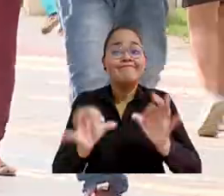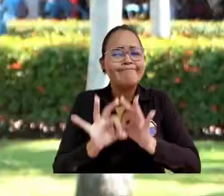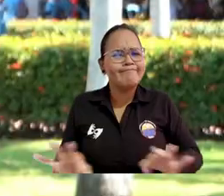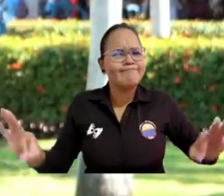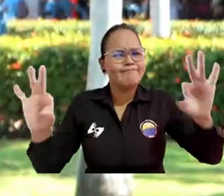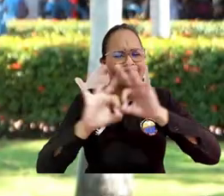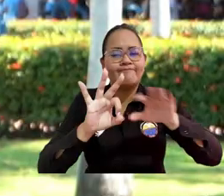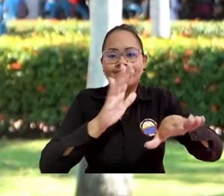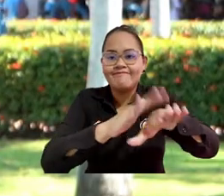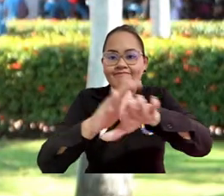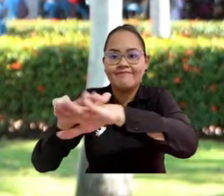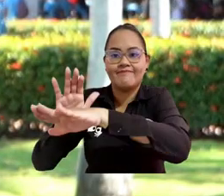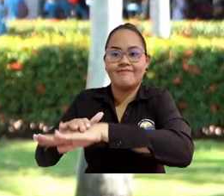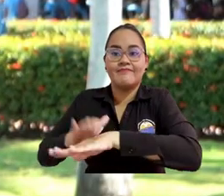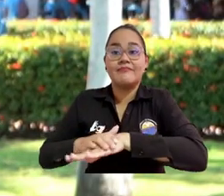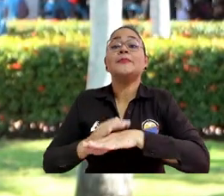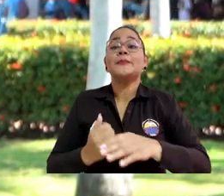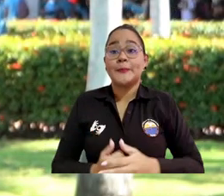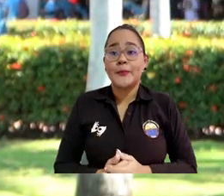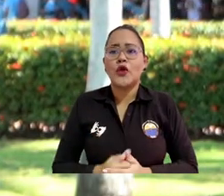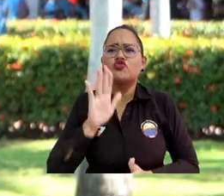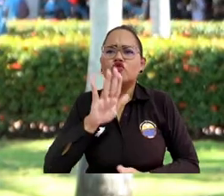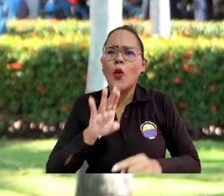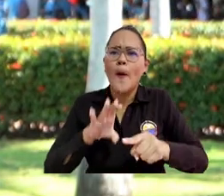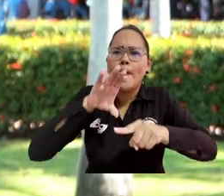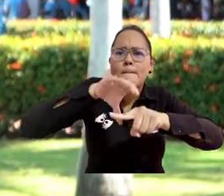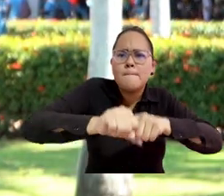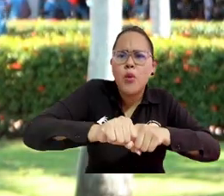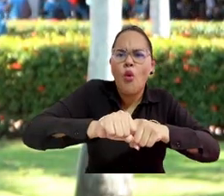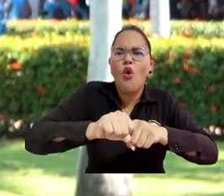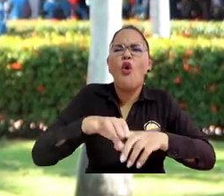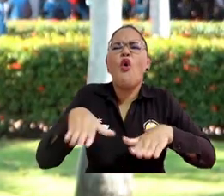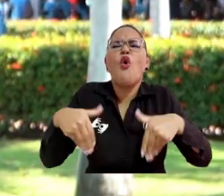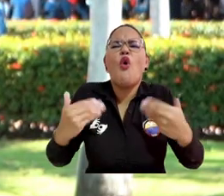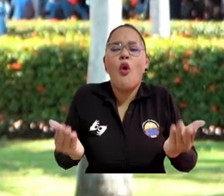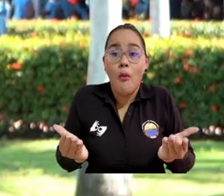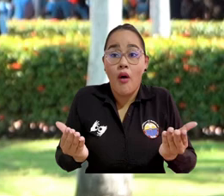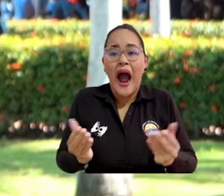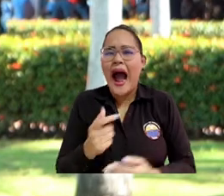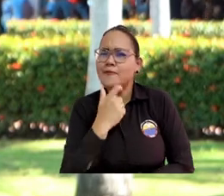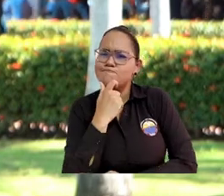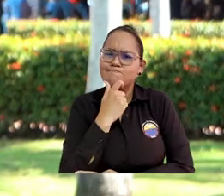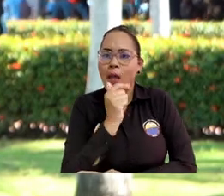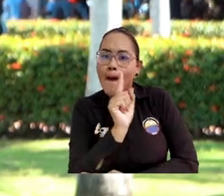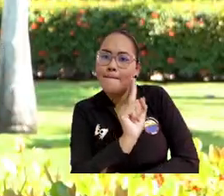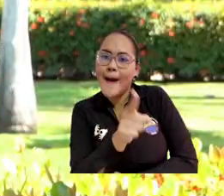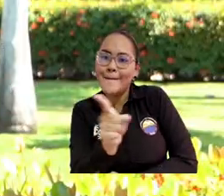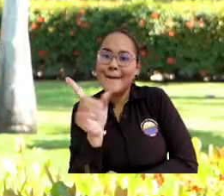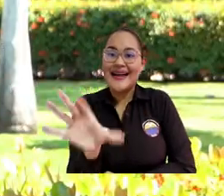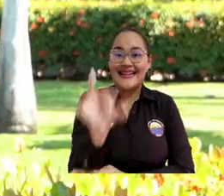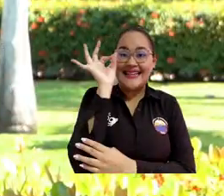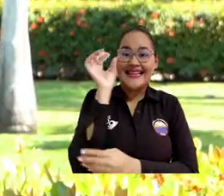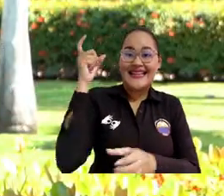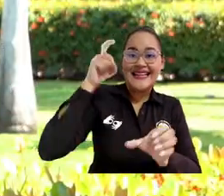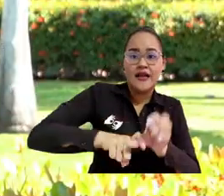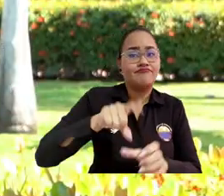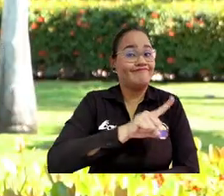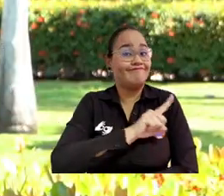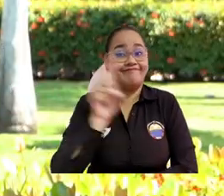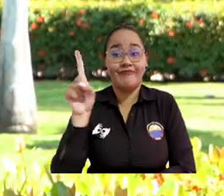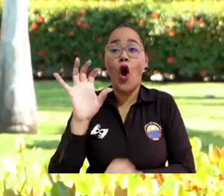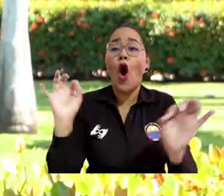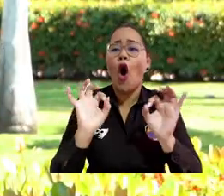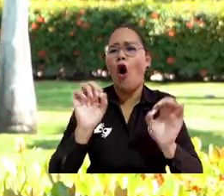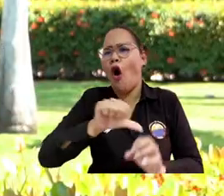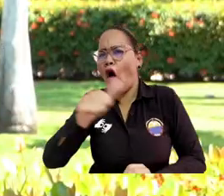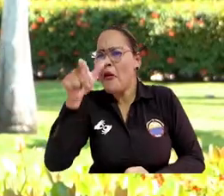Es importante mencionar que los cupos no se entregan a dedo o no son dispuestos para